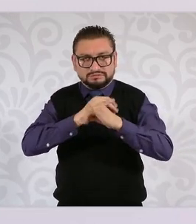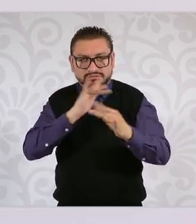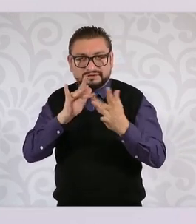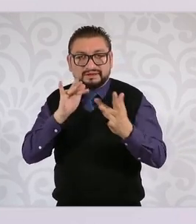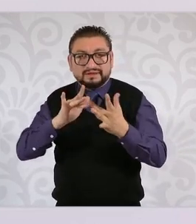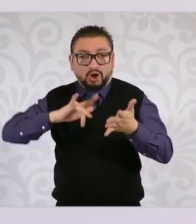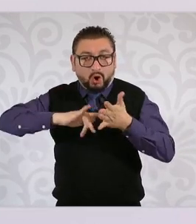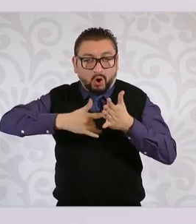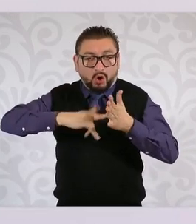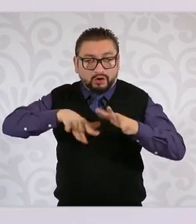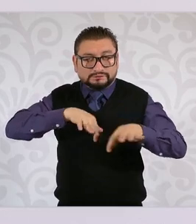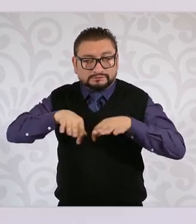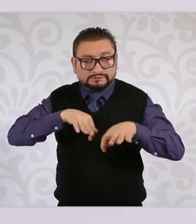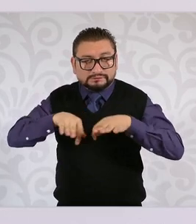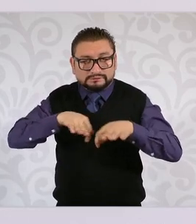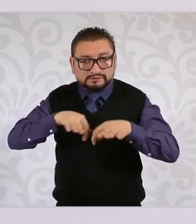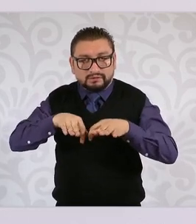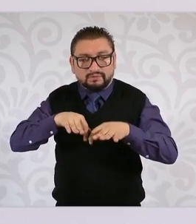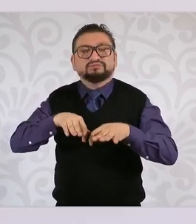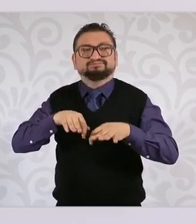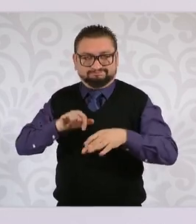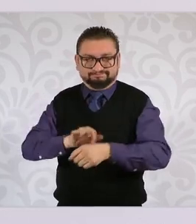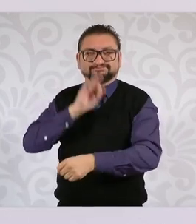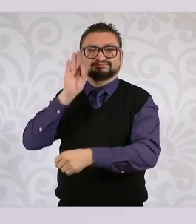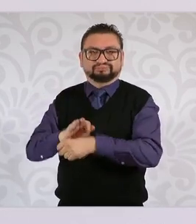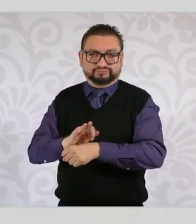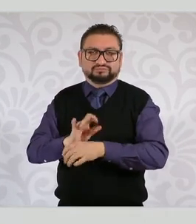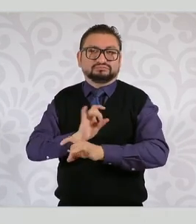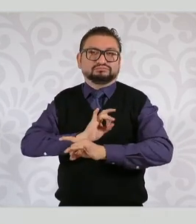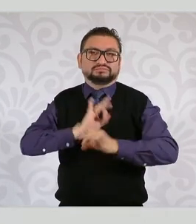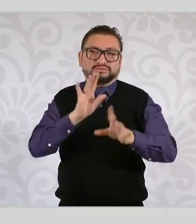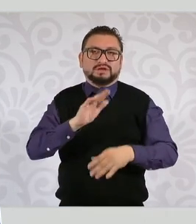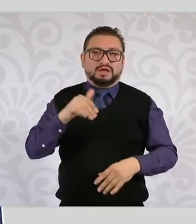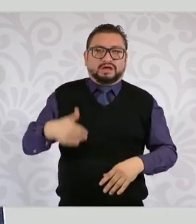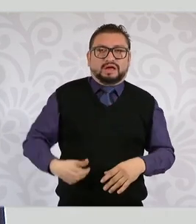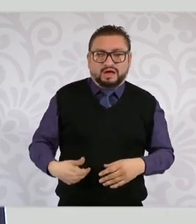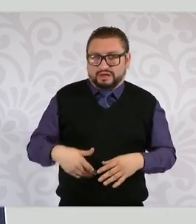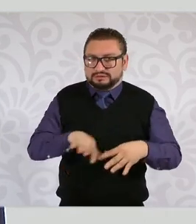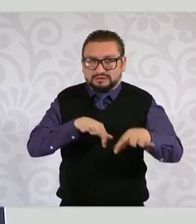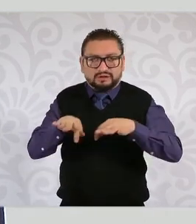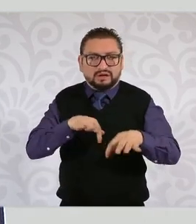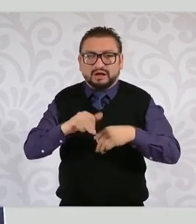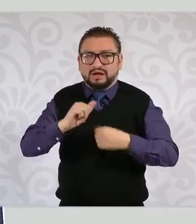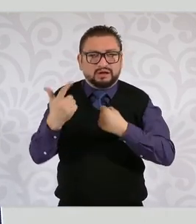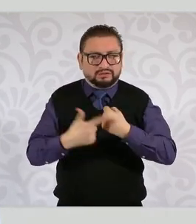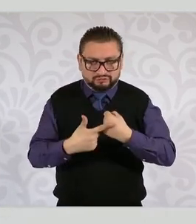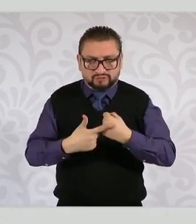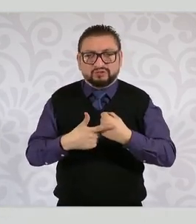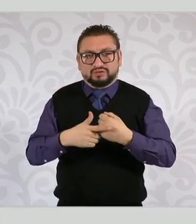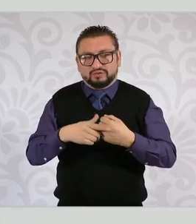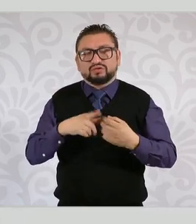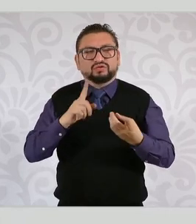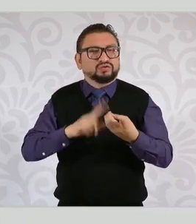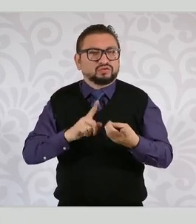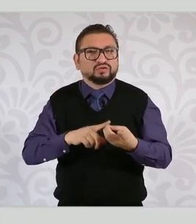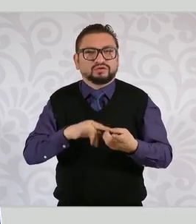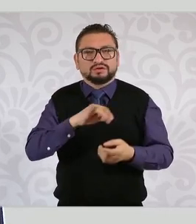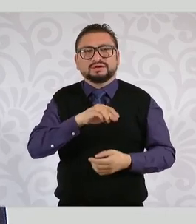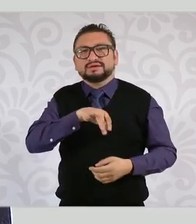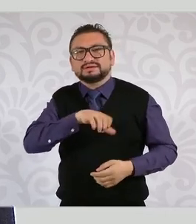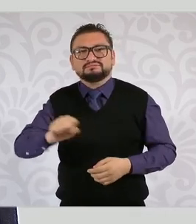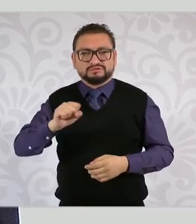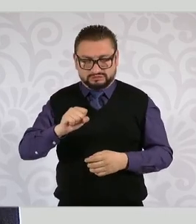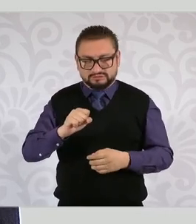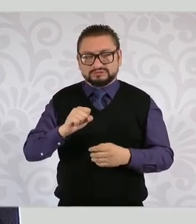trabajado tendrán protección contra accidentes de trabajo, esto en el Instituto Mexicano de Seguro